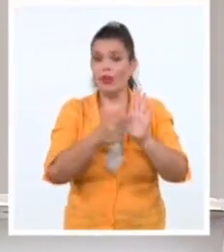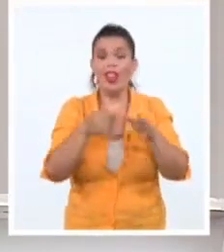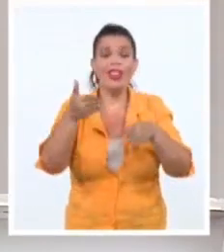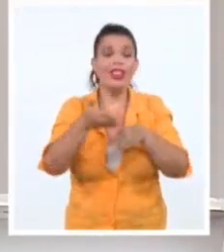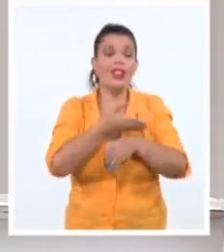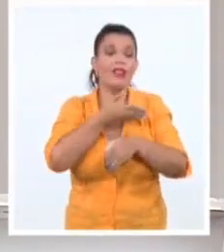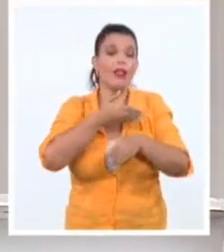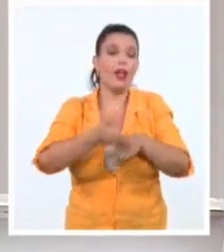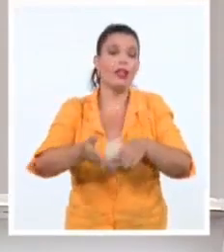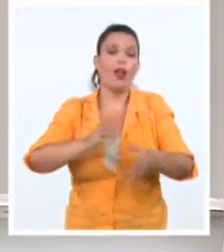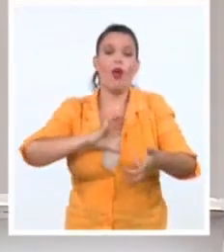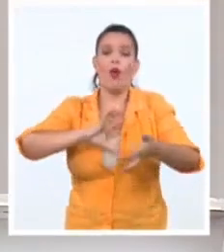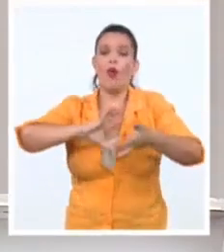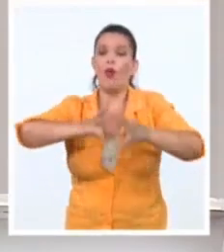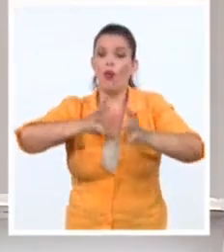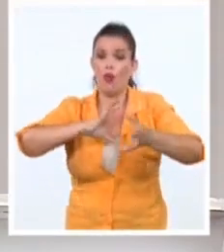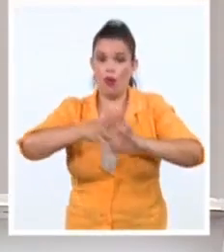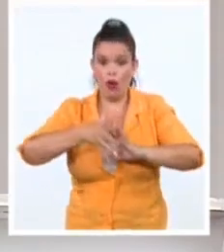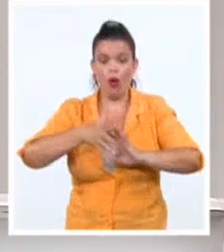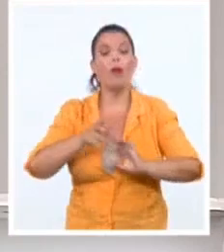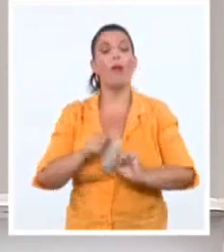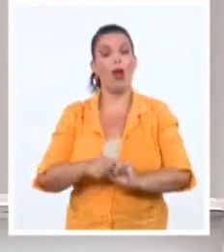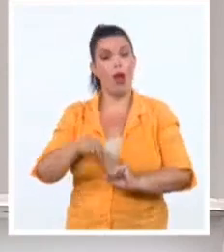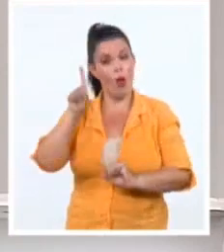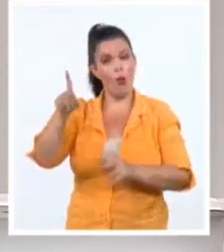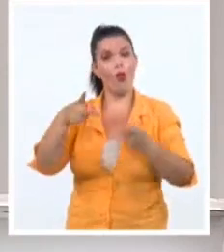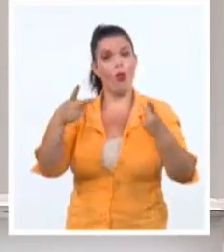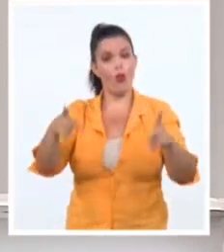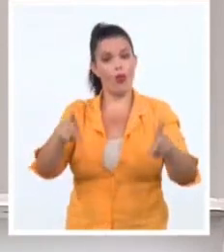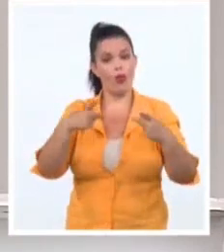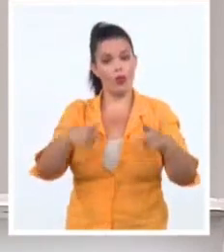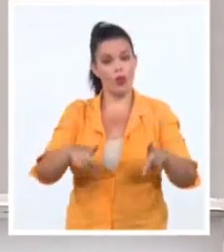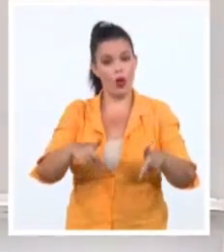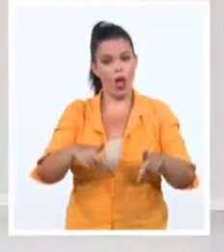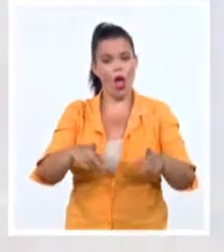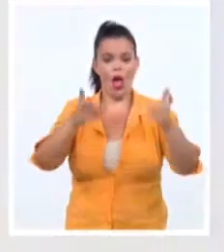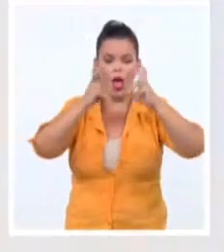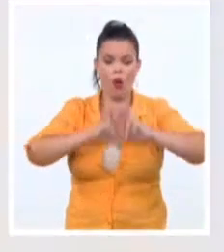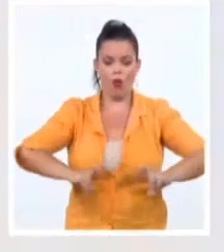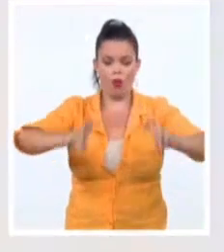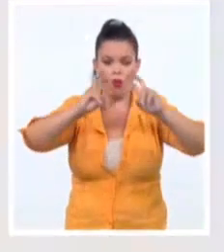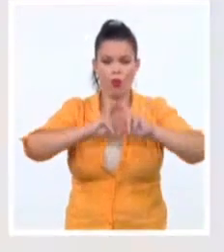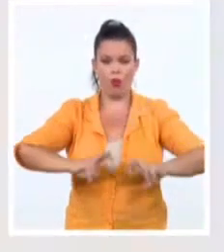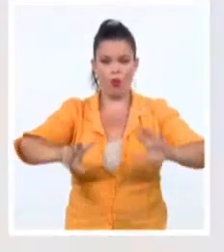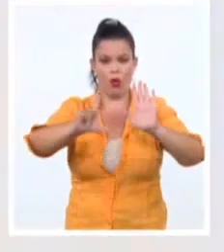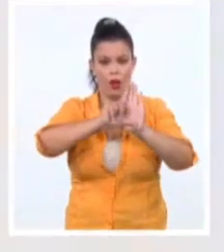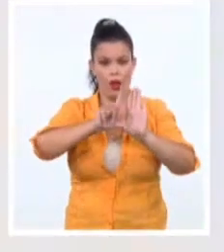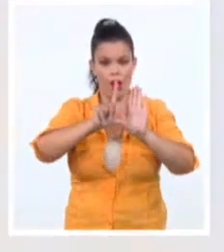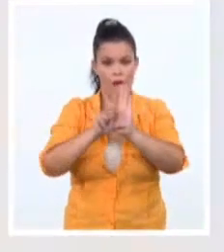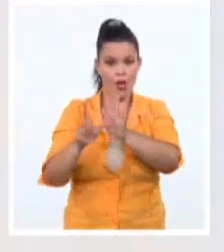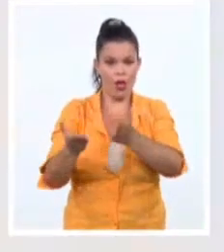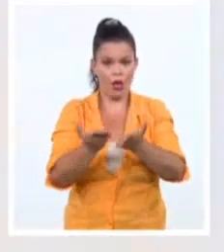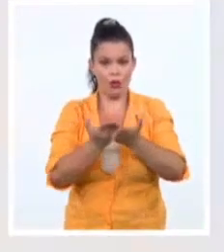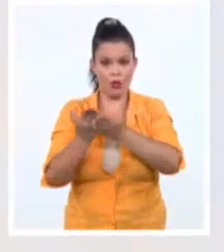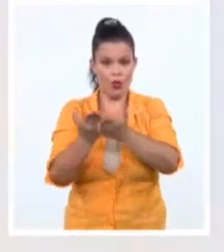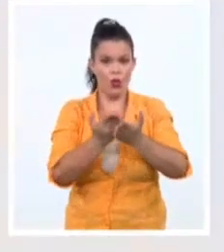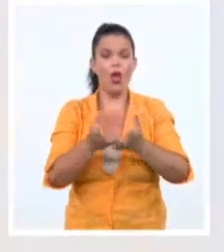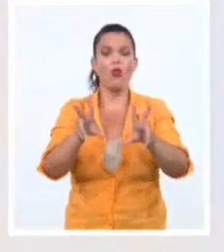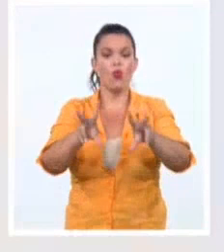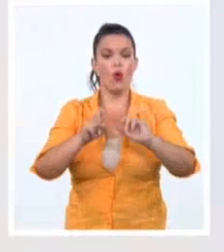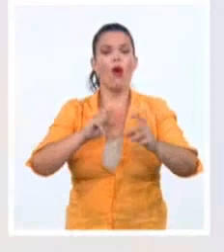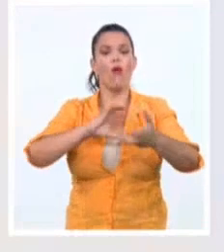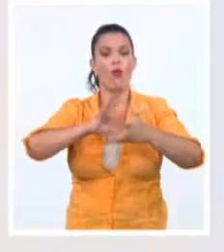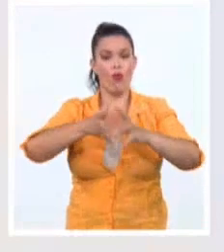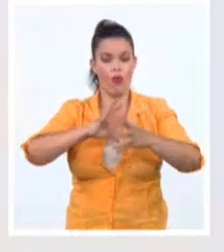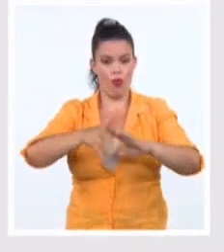estos postulados se han ido aplicando en el caso de nuestro país. Nuevos tipos de campañas cívicas, bueno,